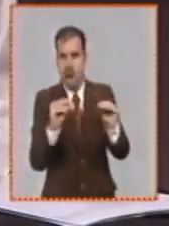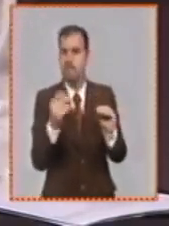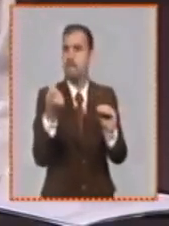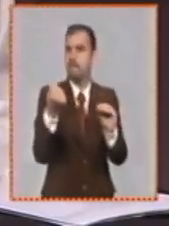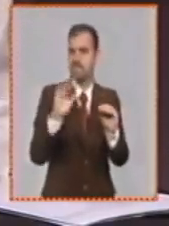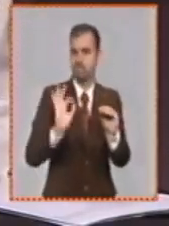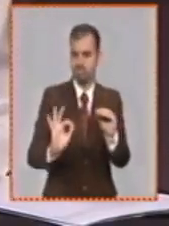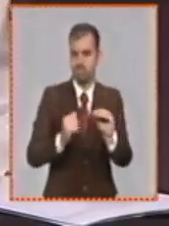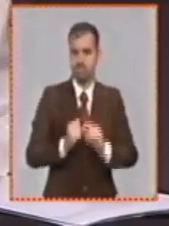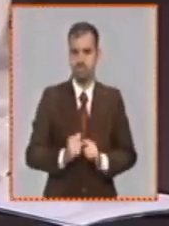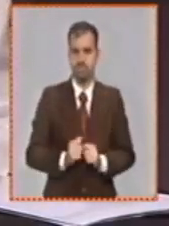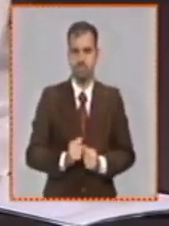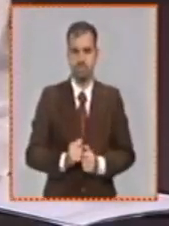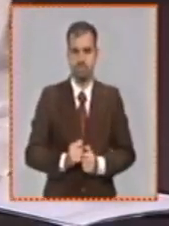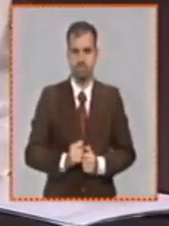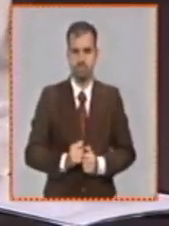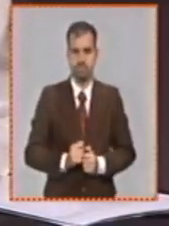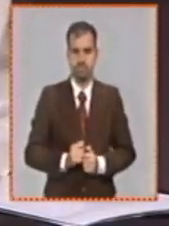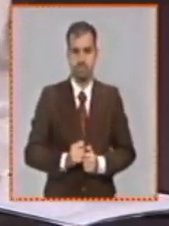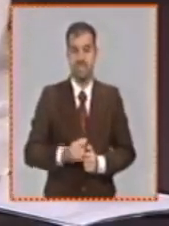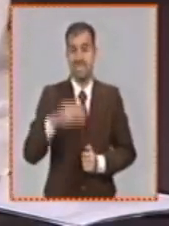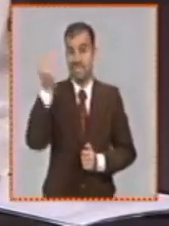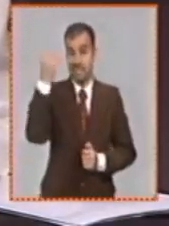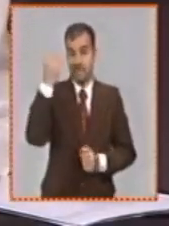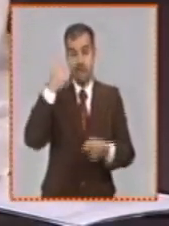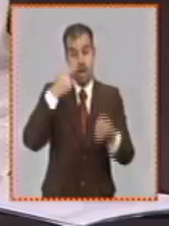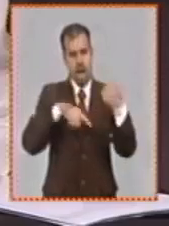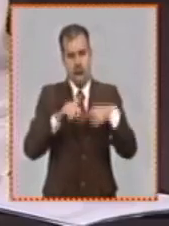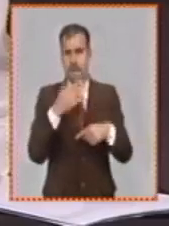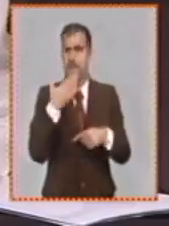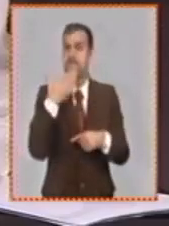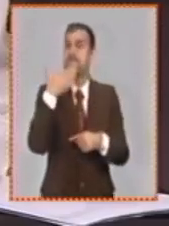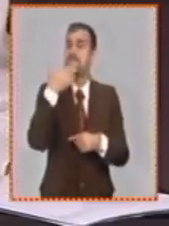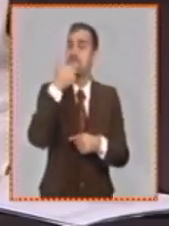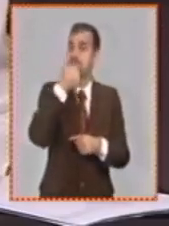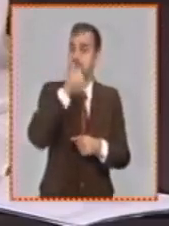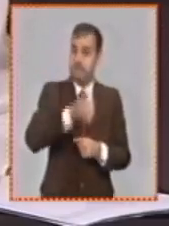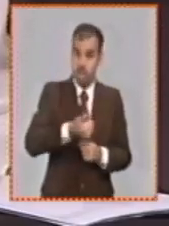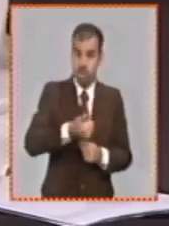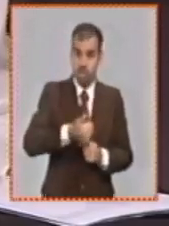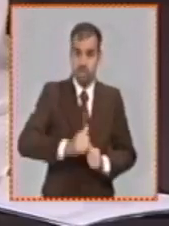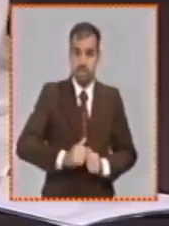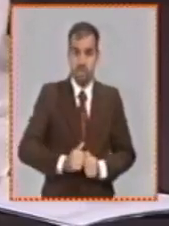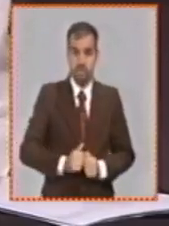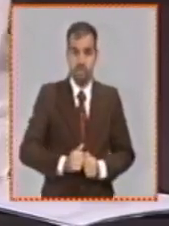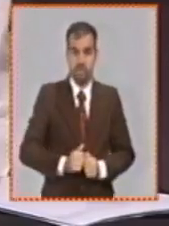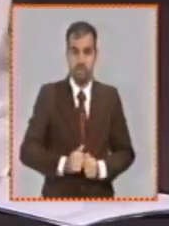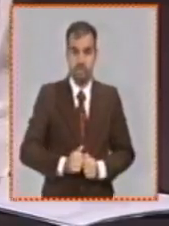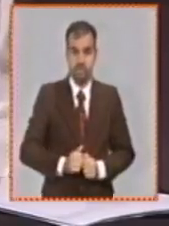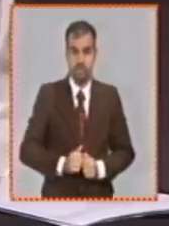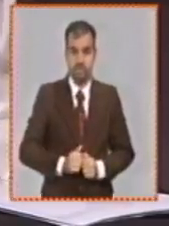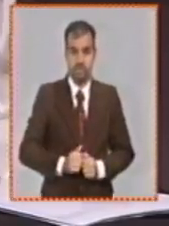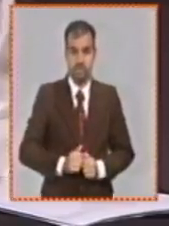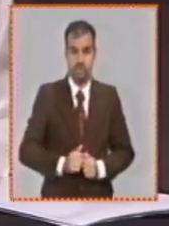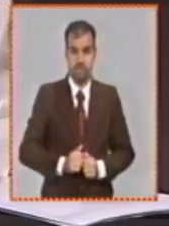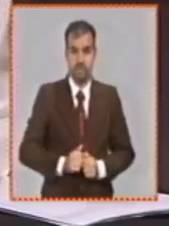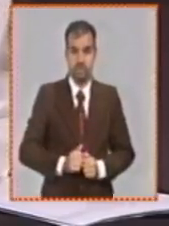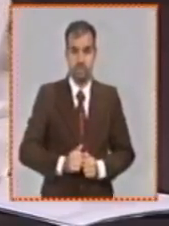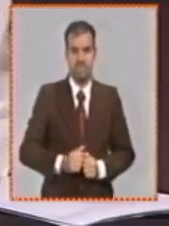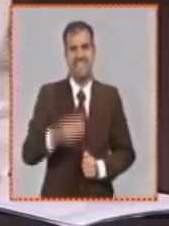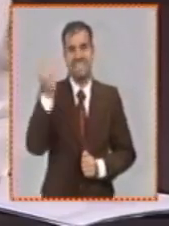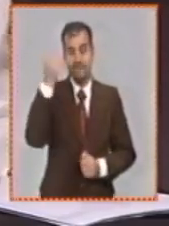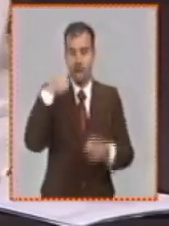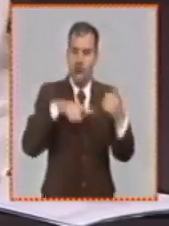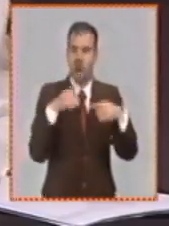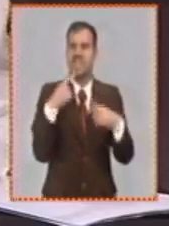Y esto ocurre porque hay un reconocimiento de que se está en mejores condiciones de apreciar las características, lo que se